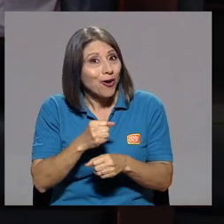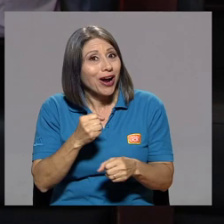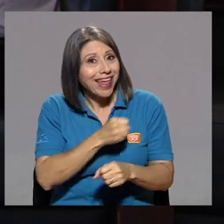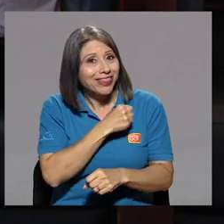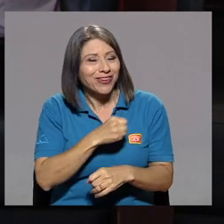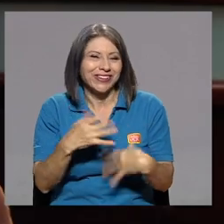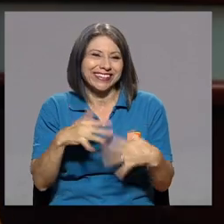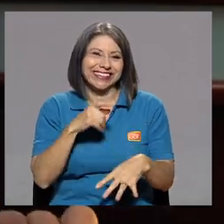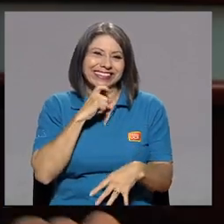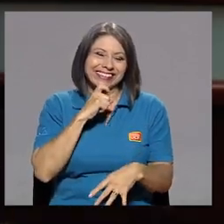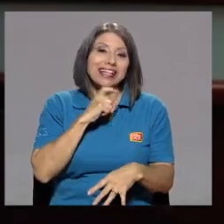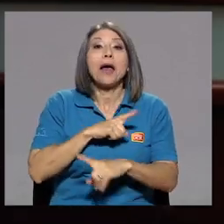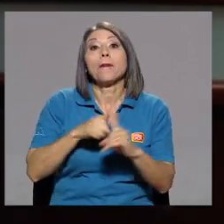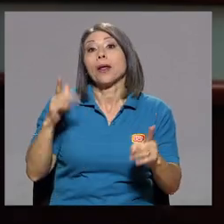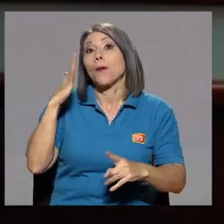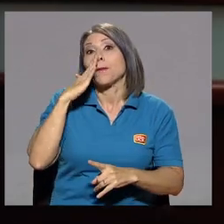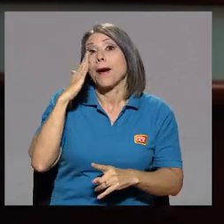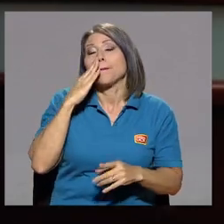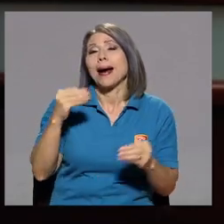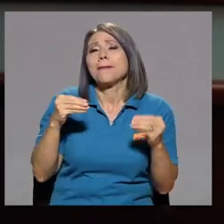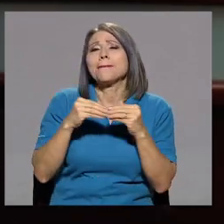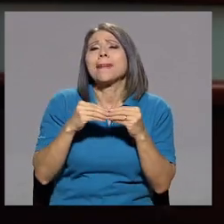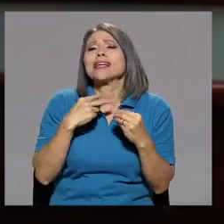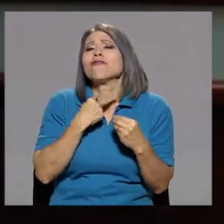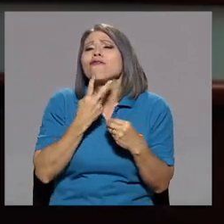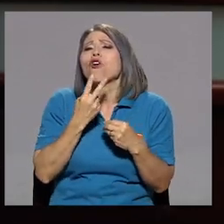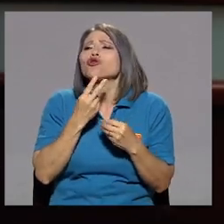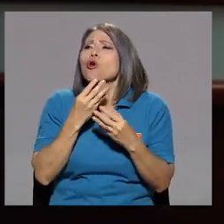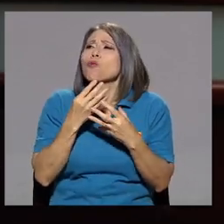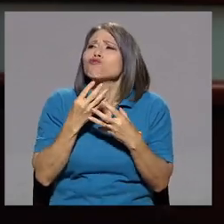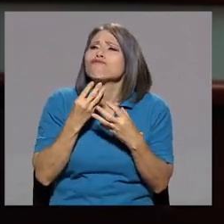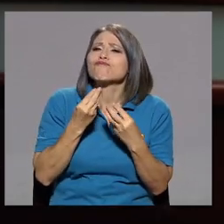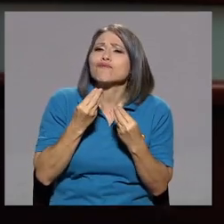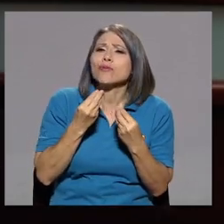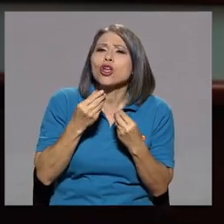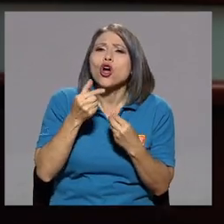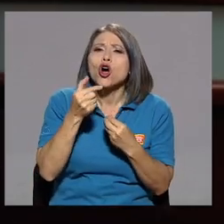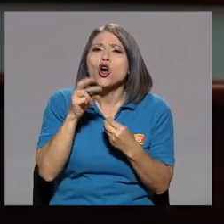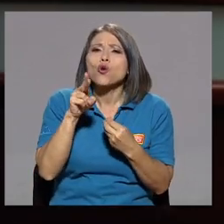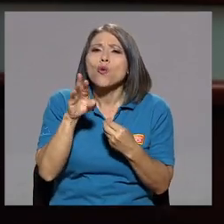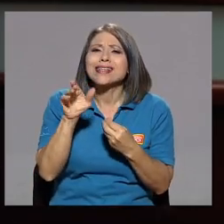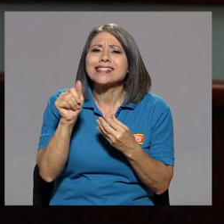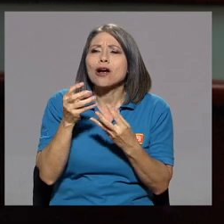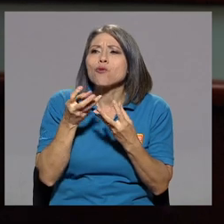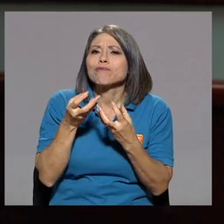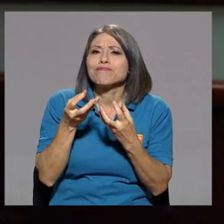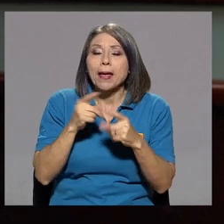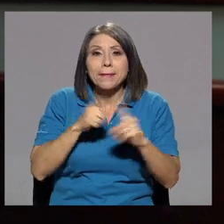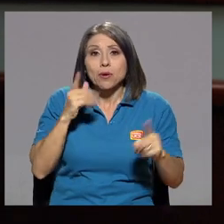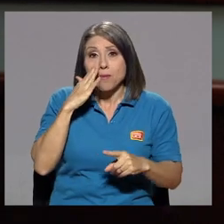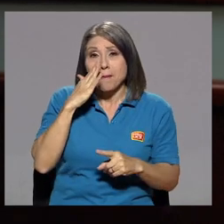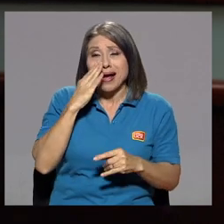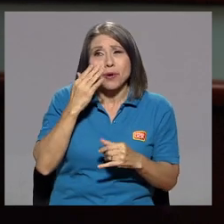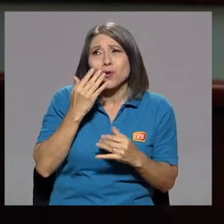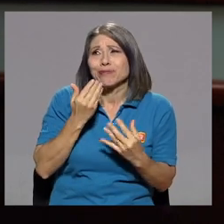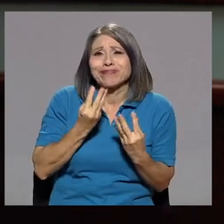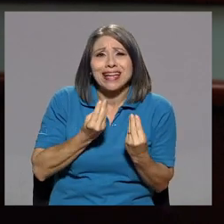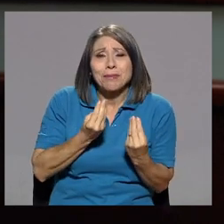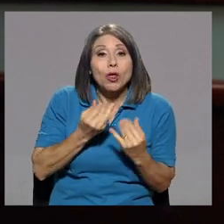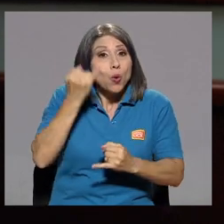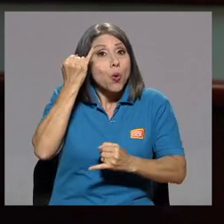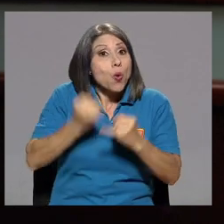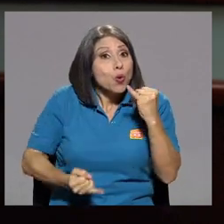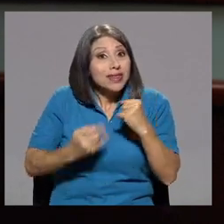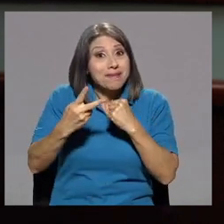Sí, pero mamá era más gruesa que yo, mamá tenía la voz más. Pero mamá como que tenía miedo ya, el último, la